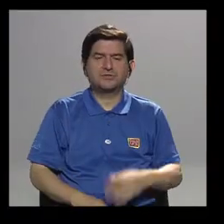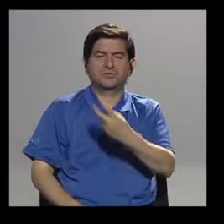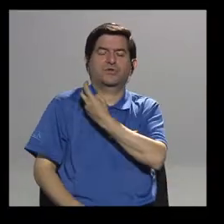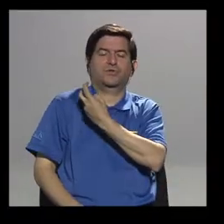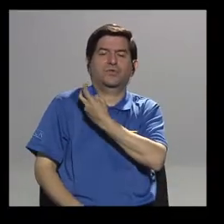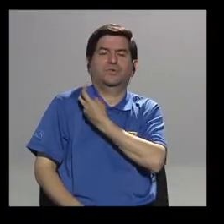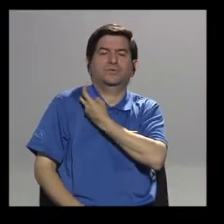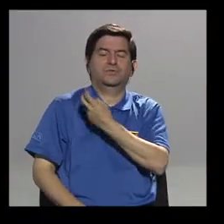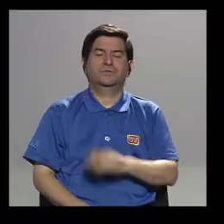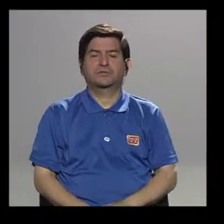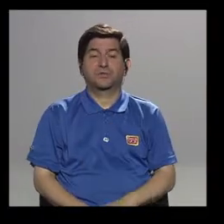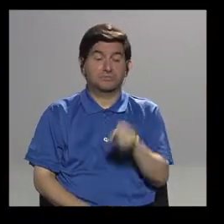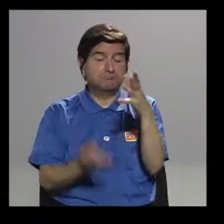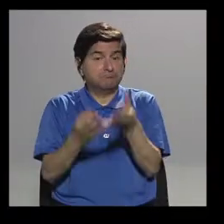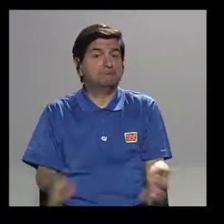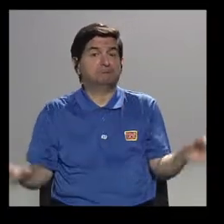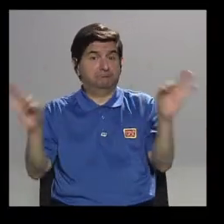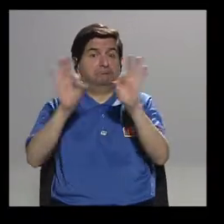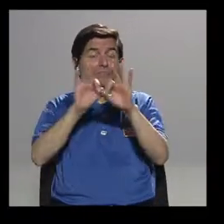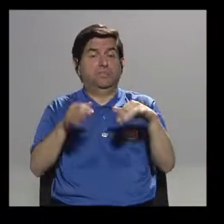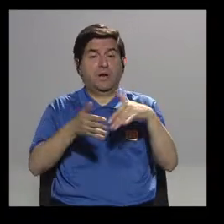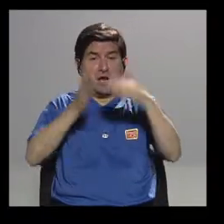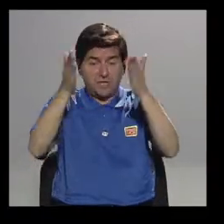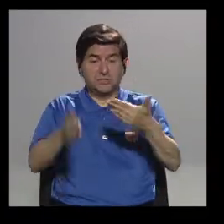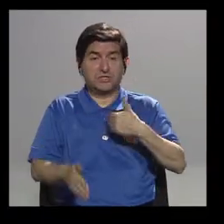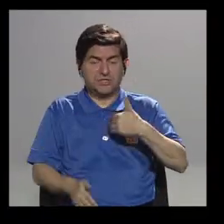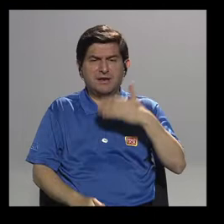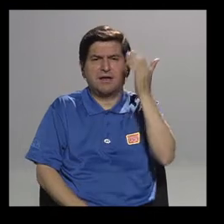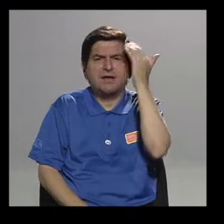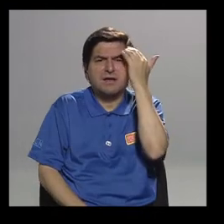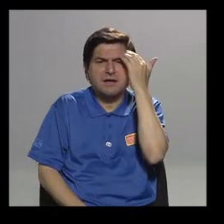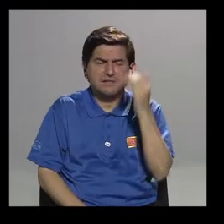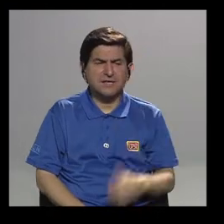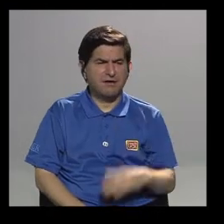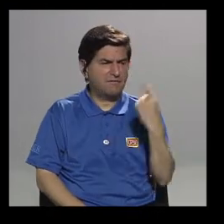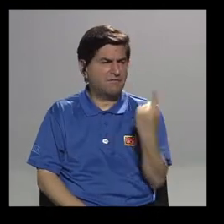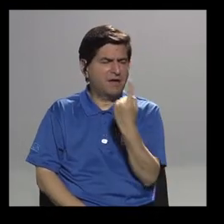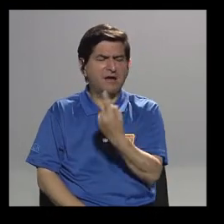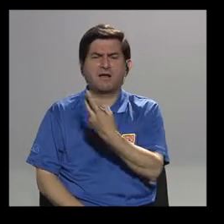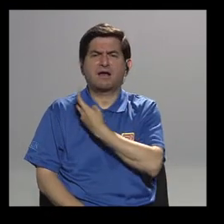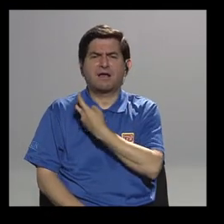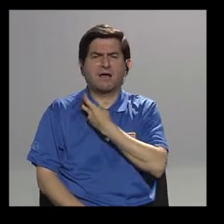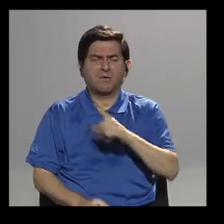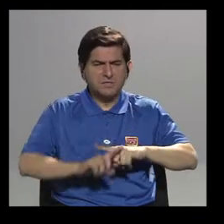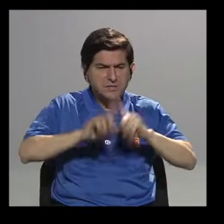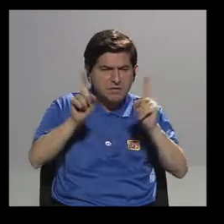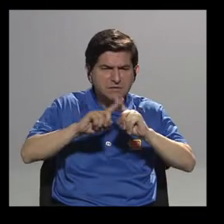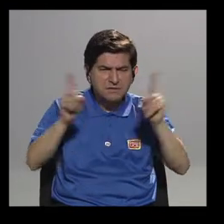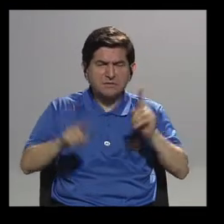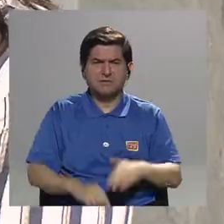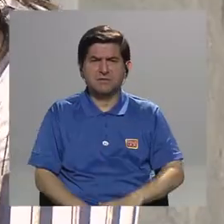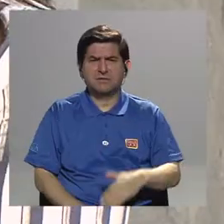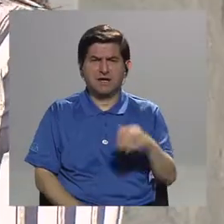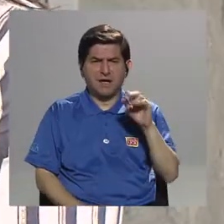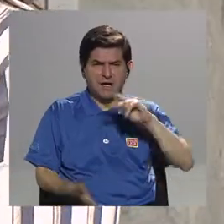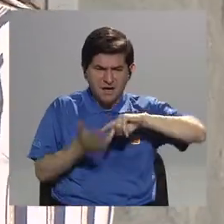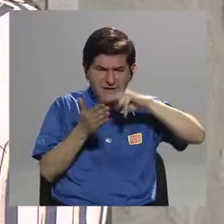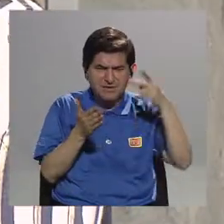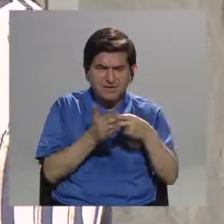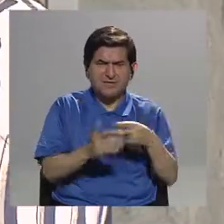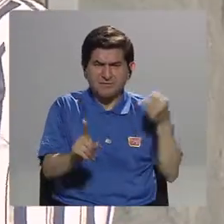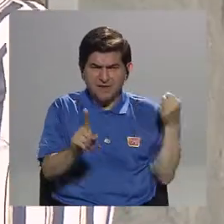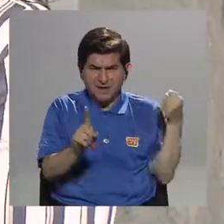biblioteca de huesos. Y eso es muy importante porque los estudiantes tienen que saber cada uno de los huesos, poder distinguirlos, ver todos los